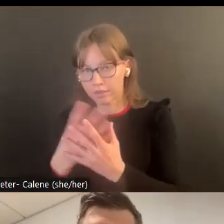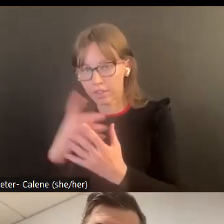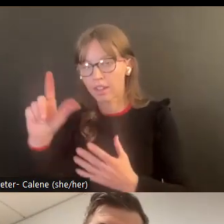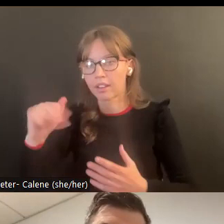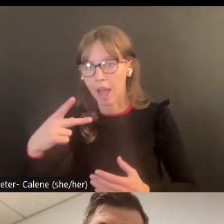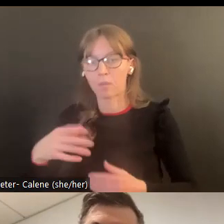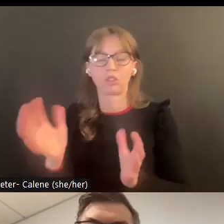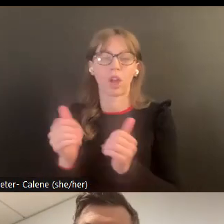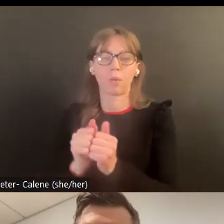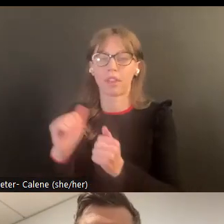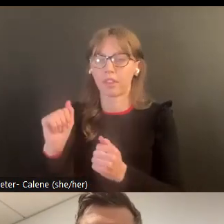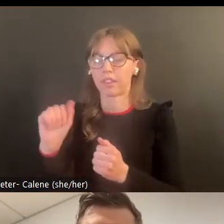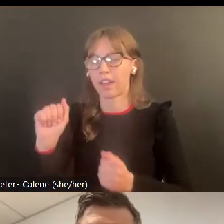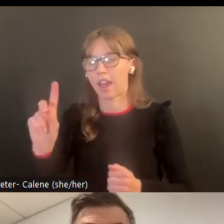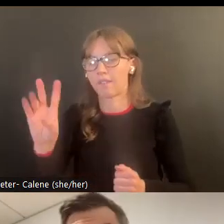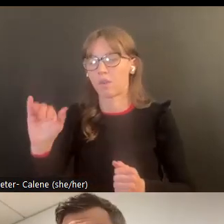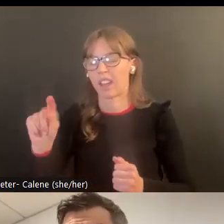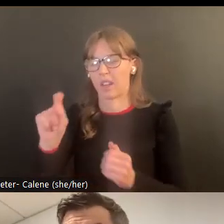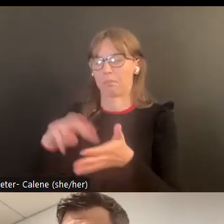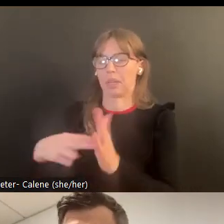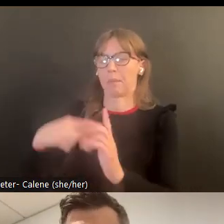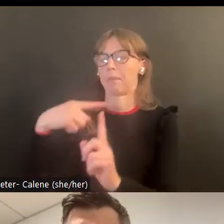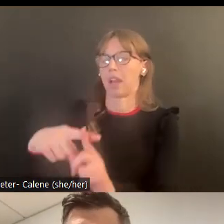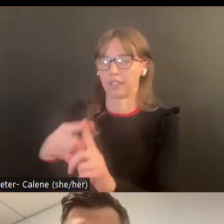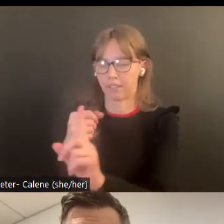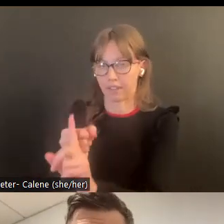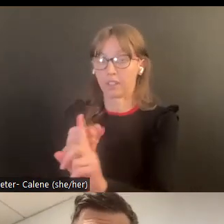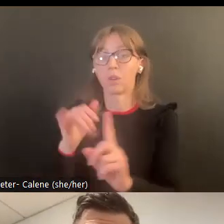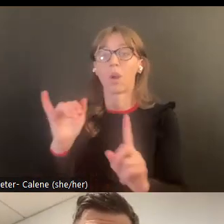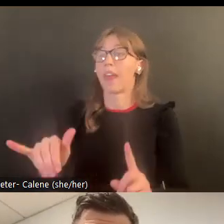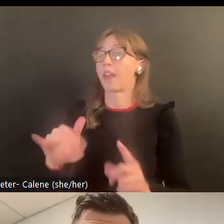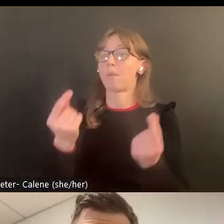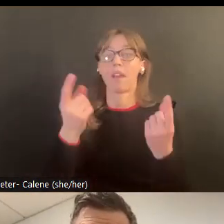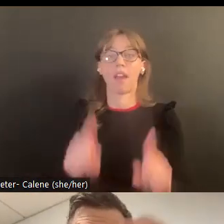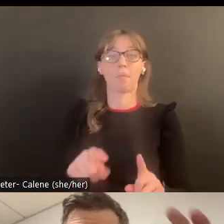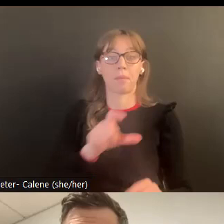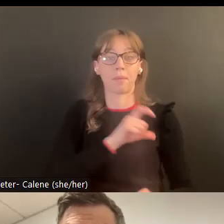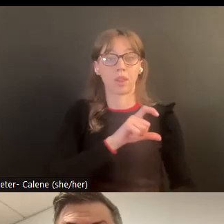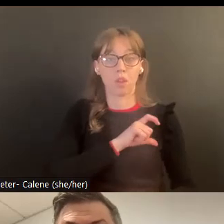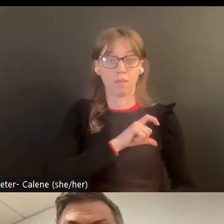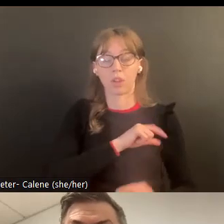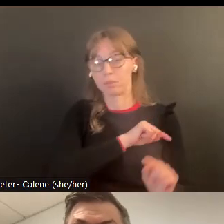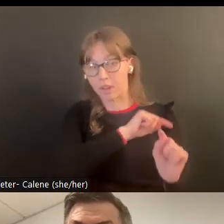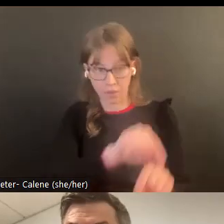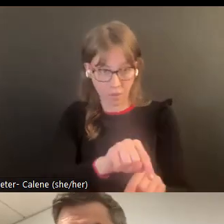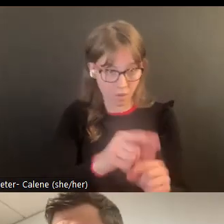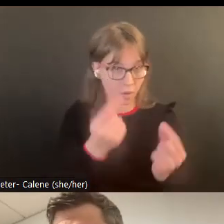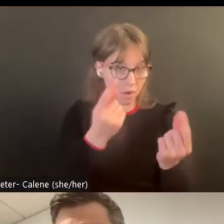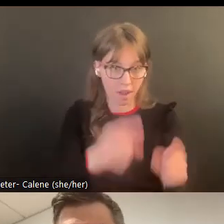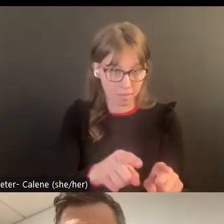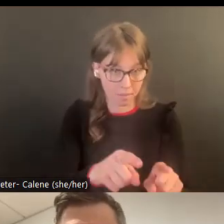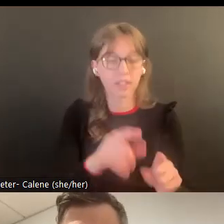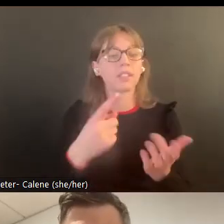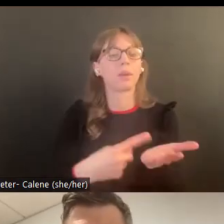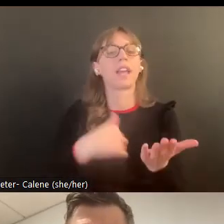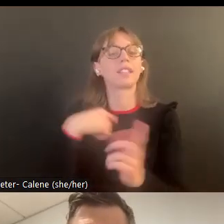positivo en el asesoramiento. Lo que quiero decir por eso es que estén más dispuestos a participar en el asesoramiento del lab y contestar las